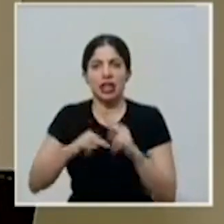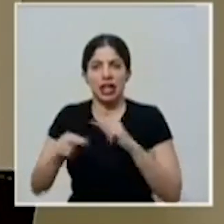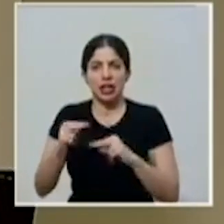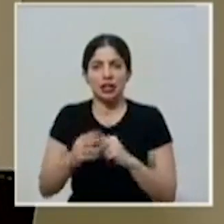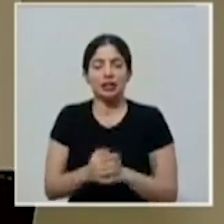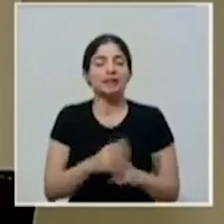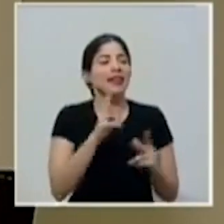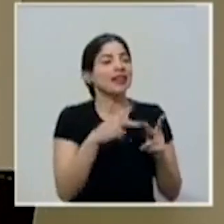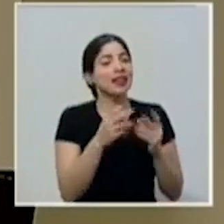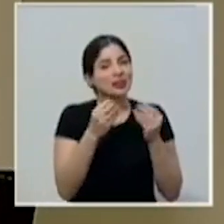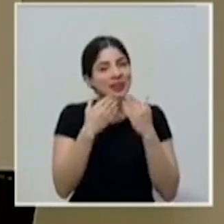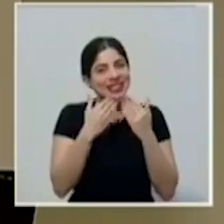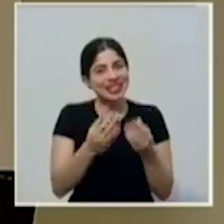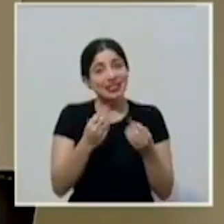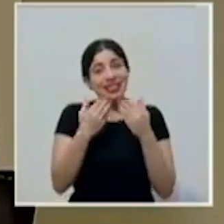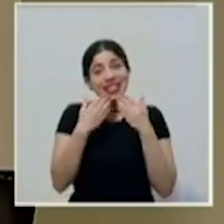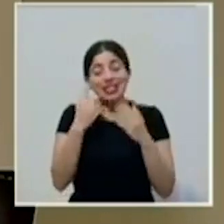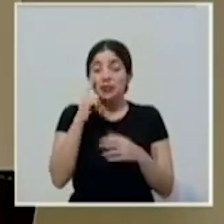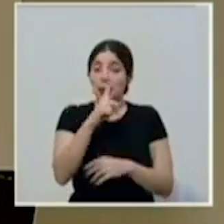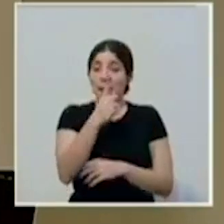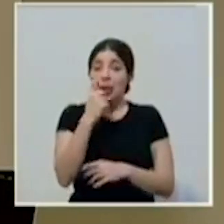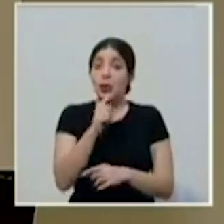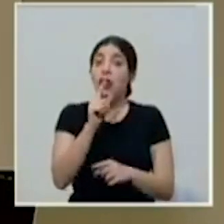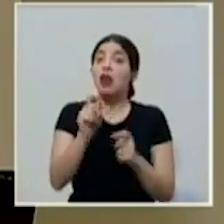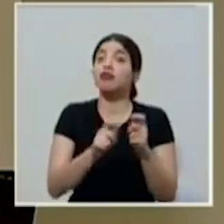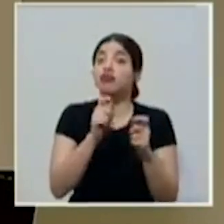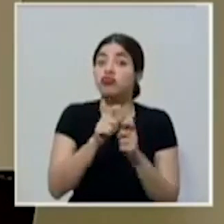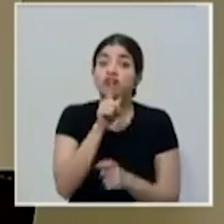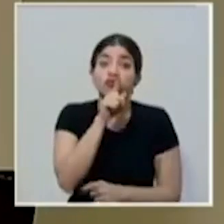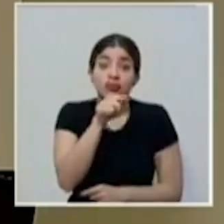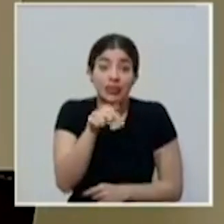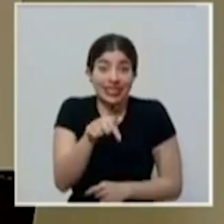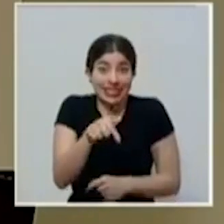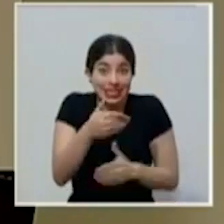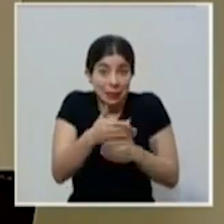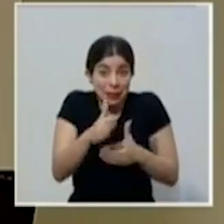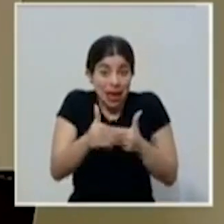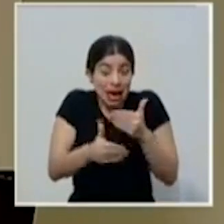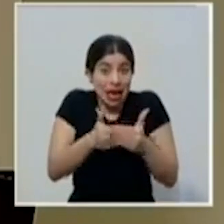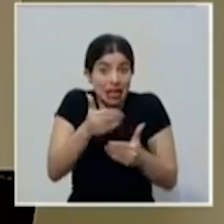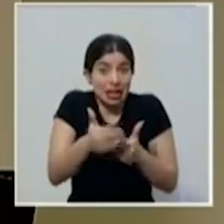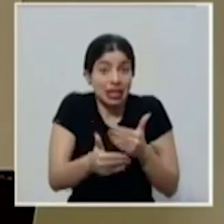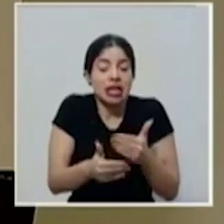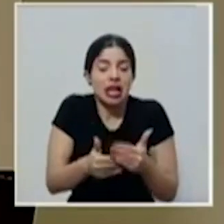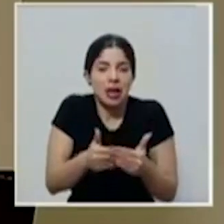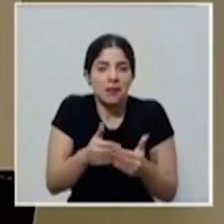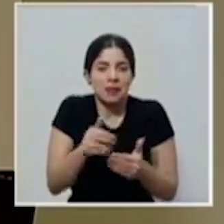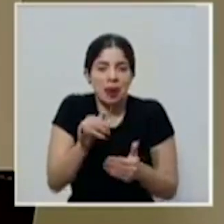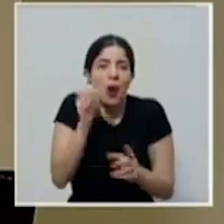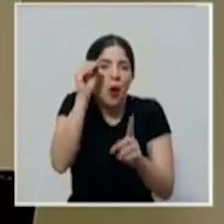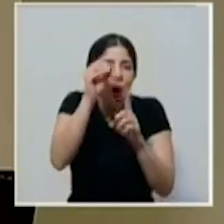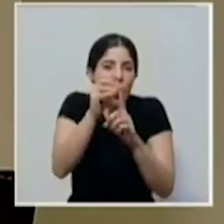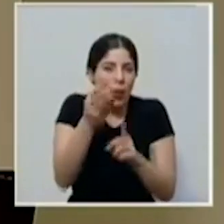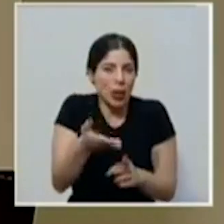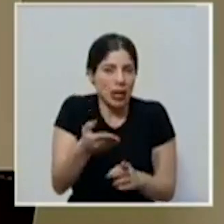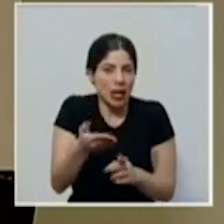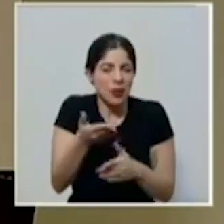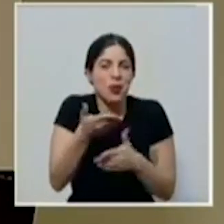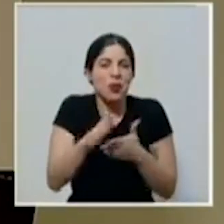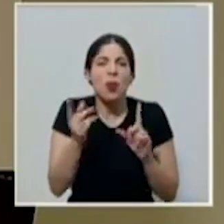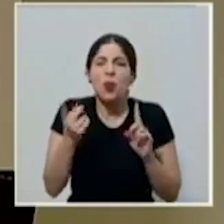Perfecto. Muchísimas gracias y muchas gracias por la pregunta. Justamente, esta etapa, el propósito que tiene